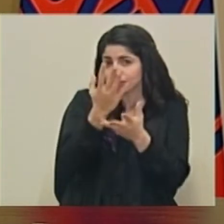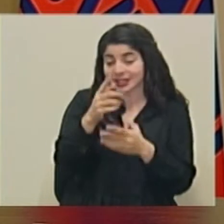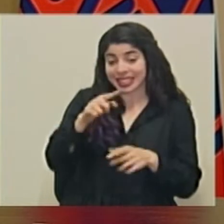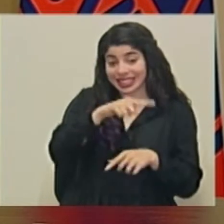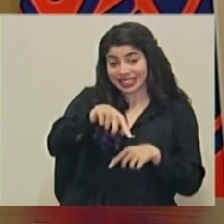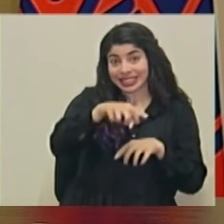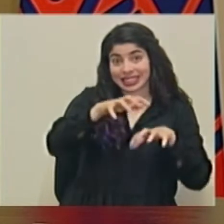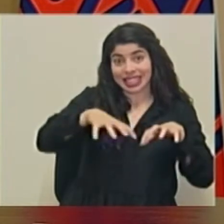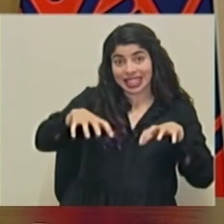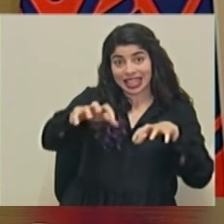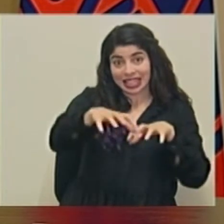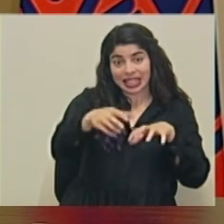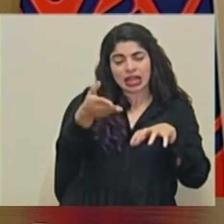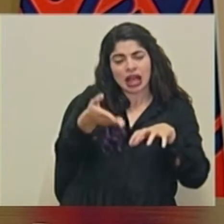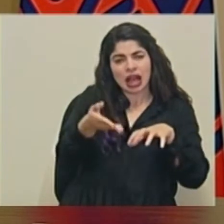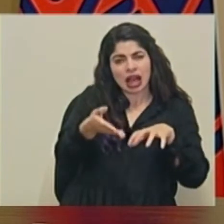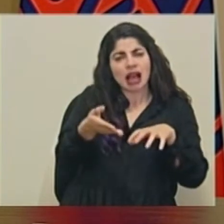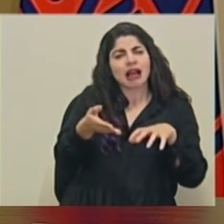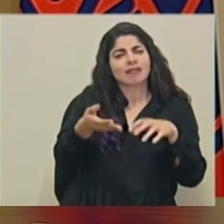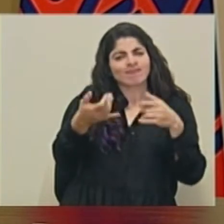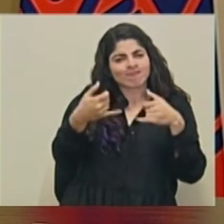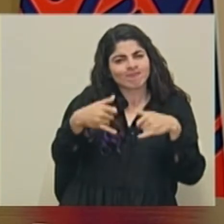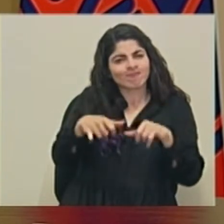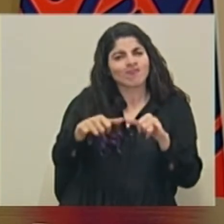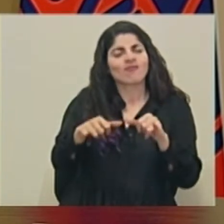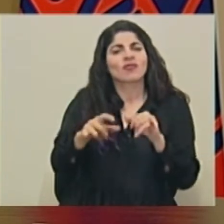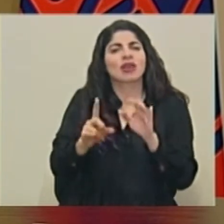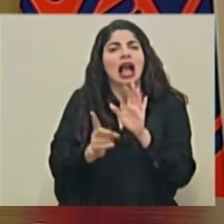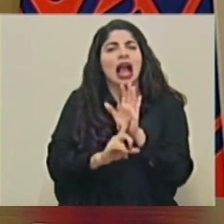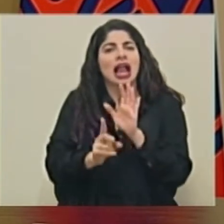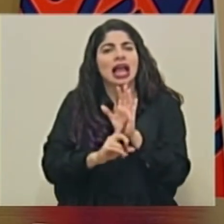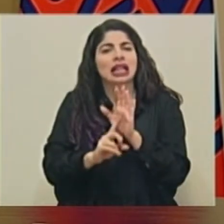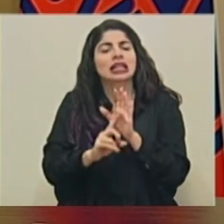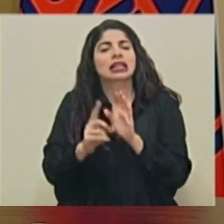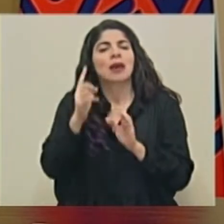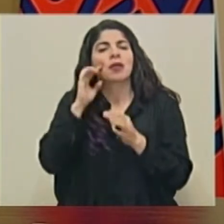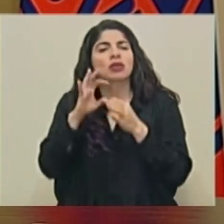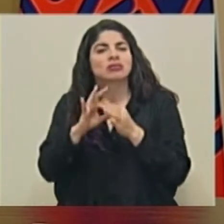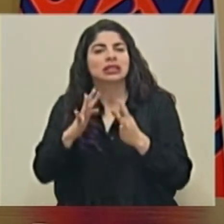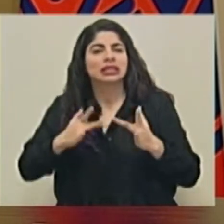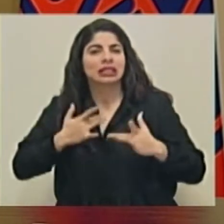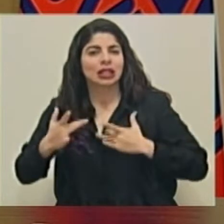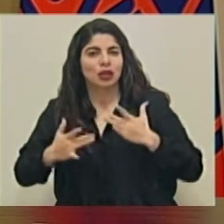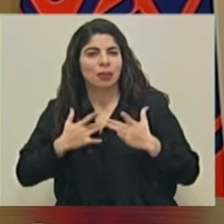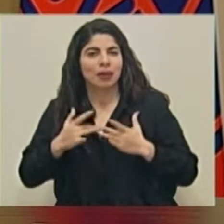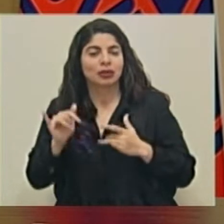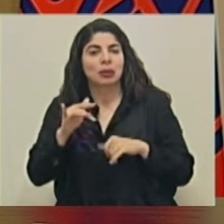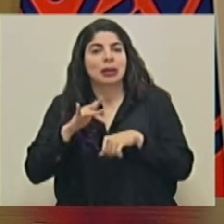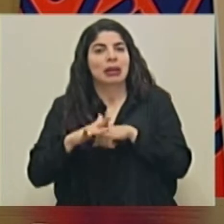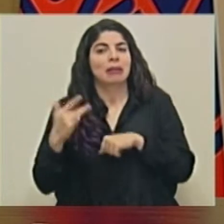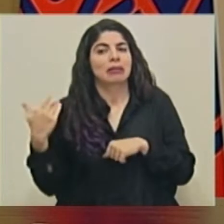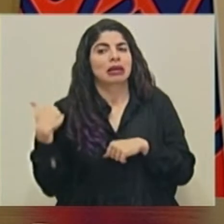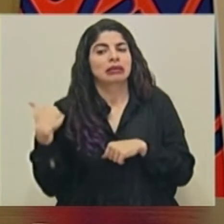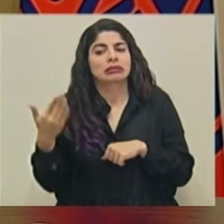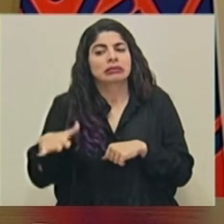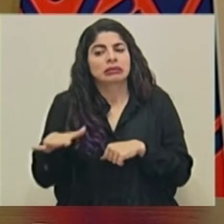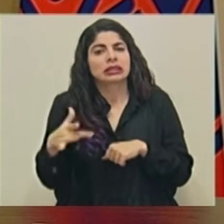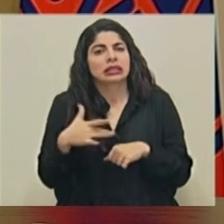aún en estos cantones se mantienen alertas sindrómicas, alertas tempranas, como hemos mencionado. Estos cantones